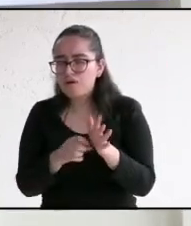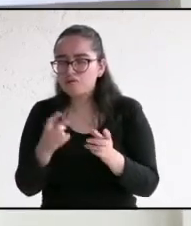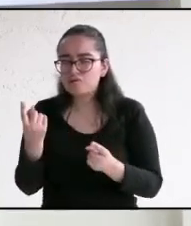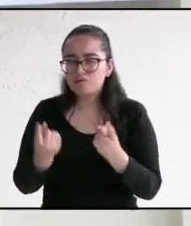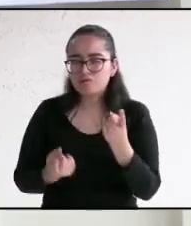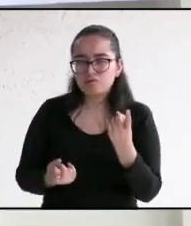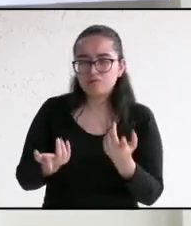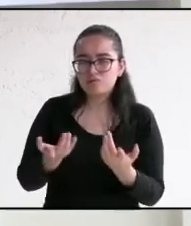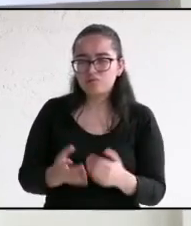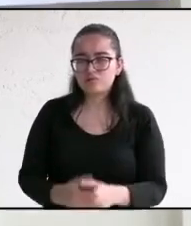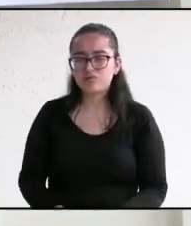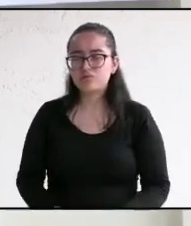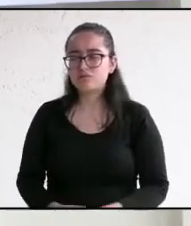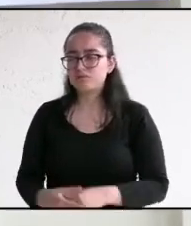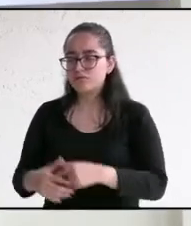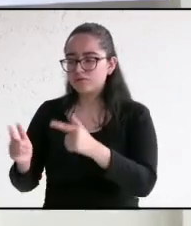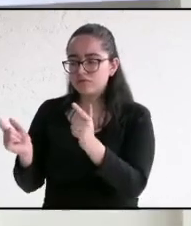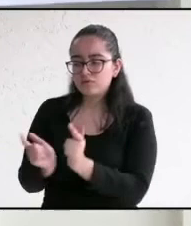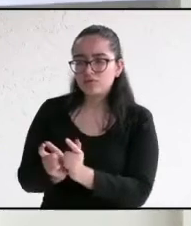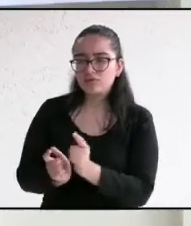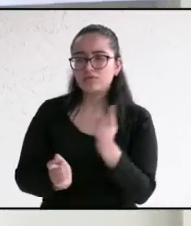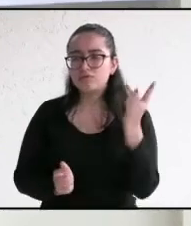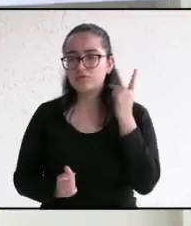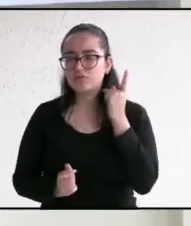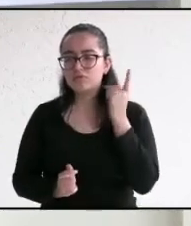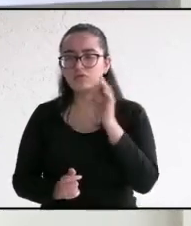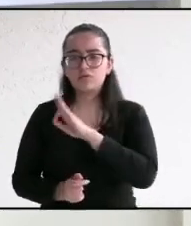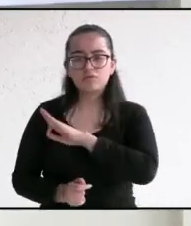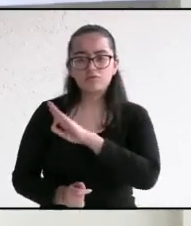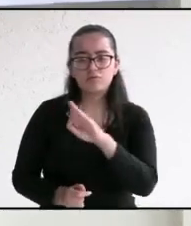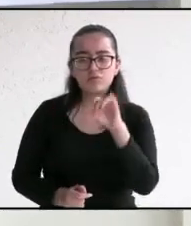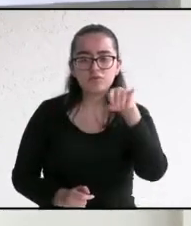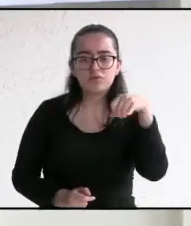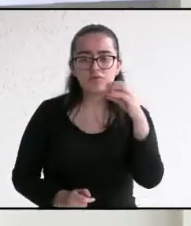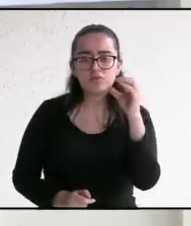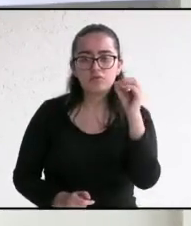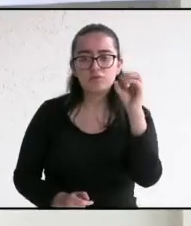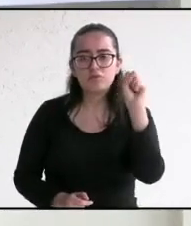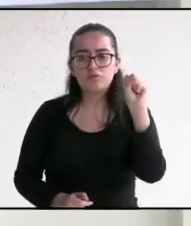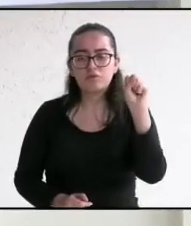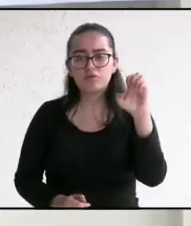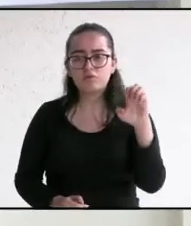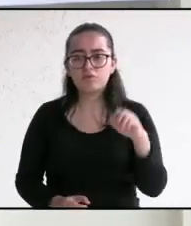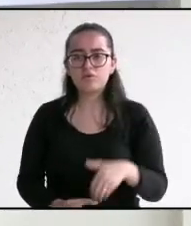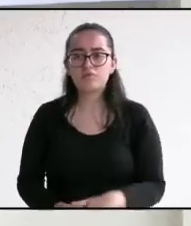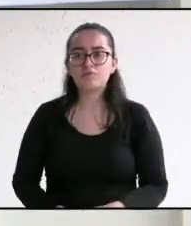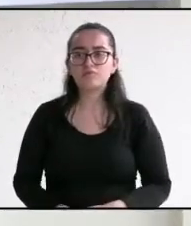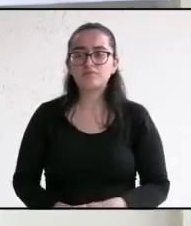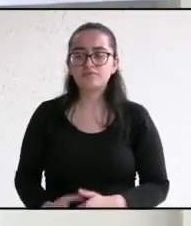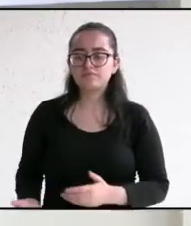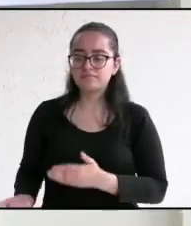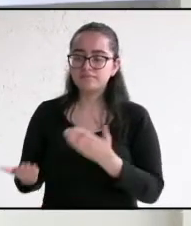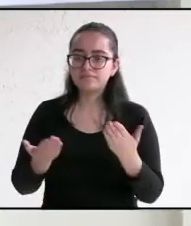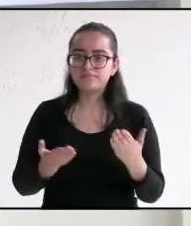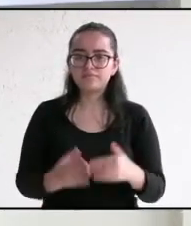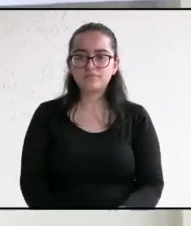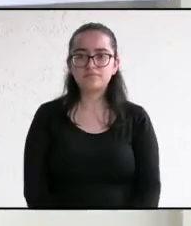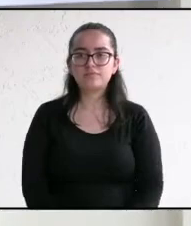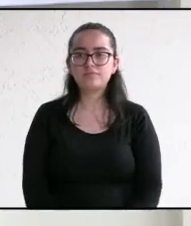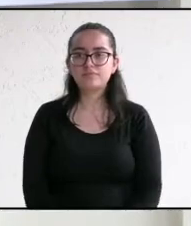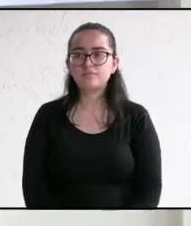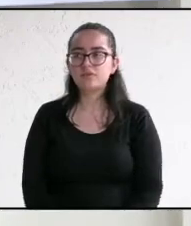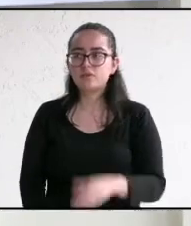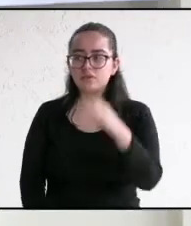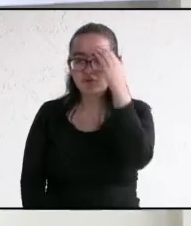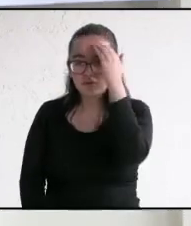participación del candidato del partido Podemos, José Filemón Utrera López. Adelante, candidato. Conozco el